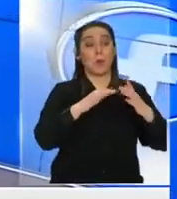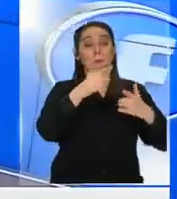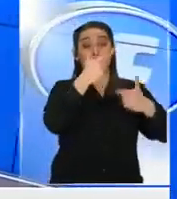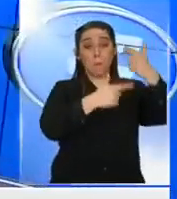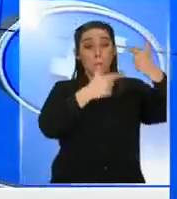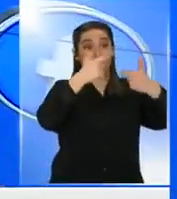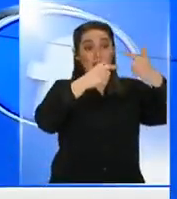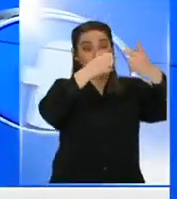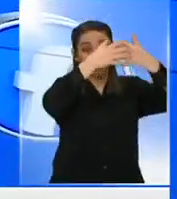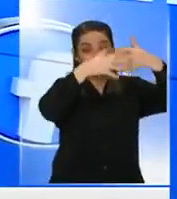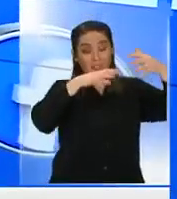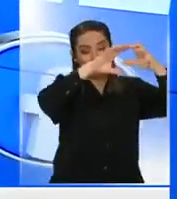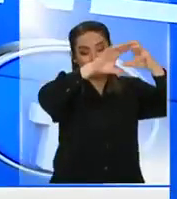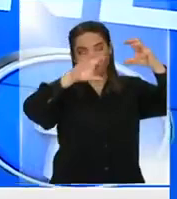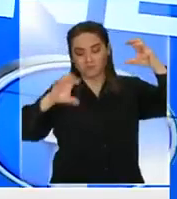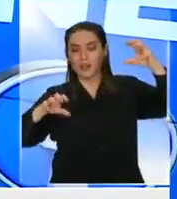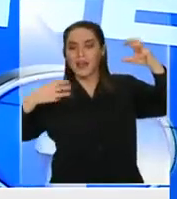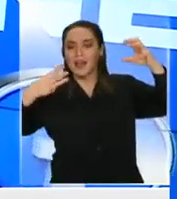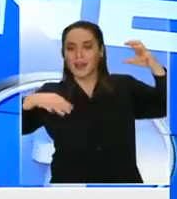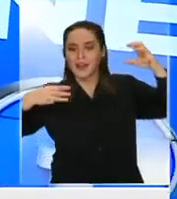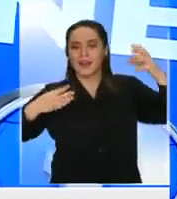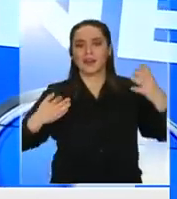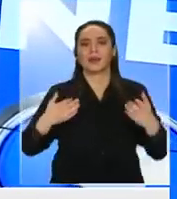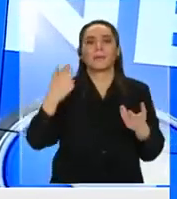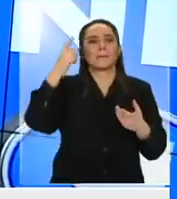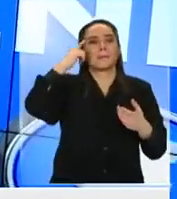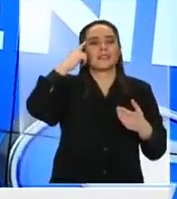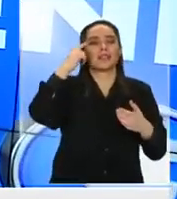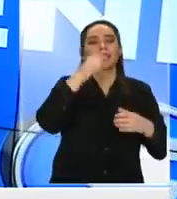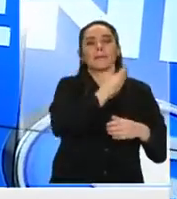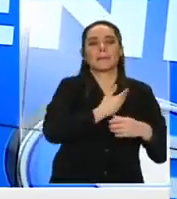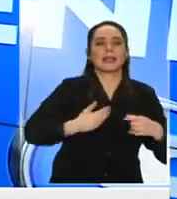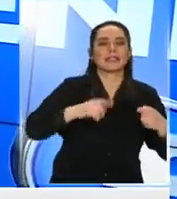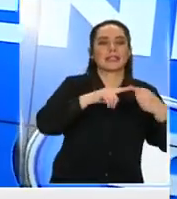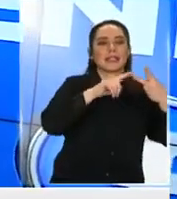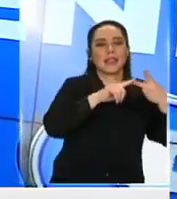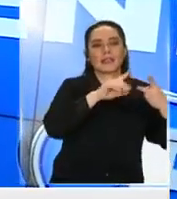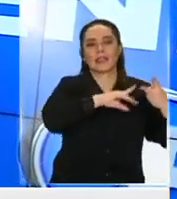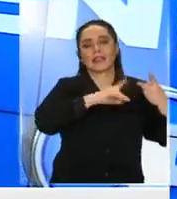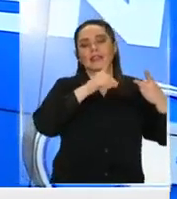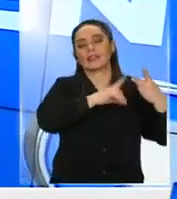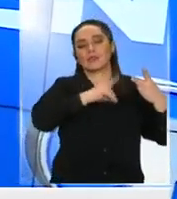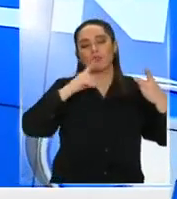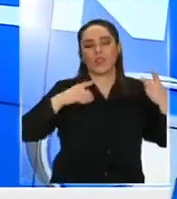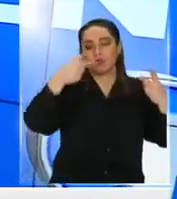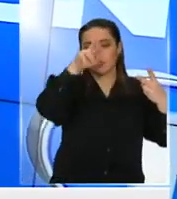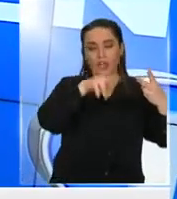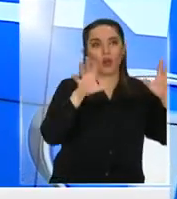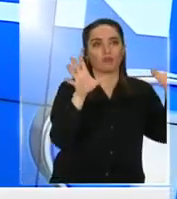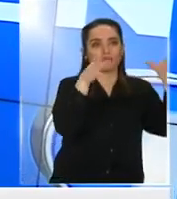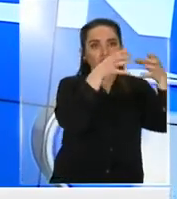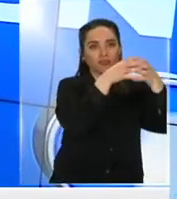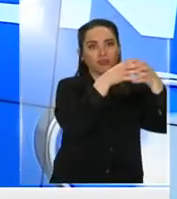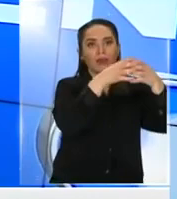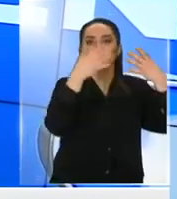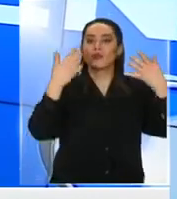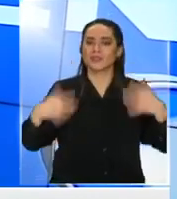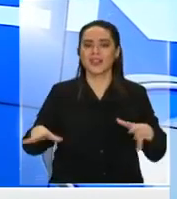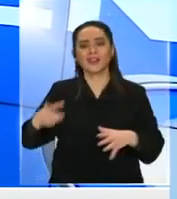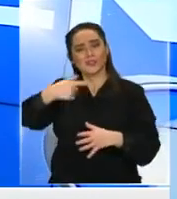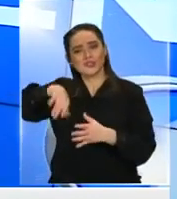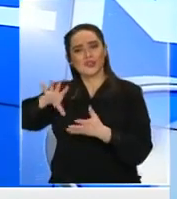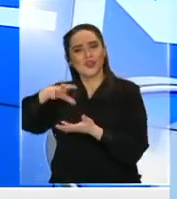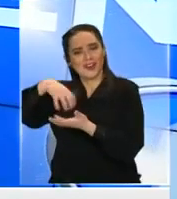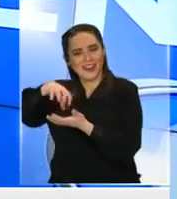pareciera que la primera división está entre el ejecutivo y el legislativo creo que Recoleta hace mucho tiempo empezó a demostrar que los gobiernos locales si